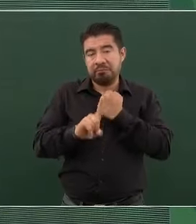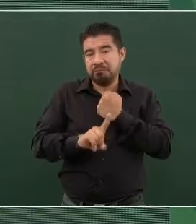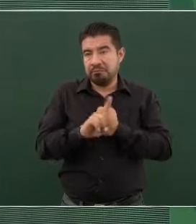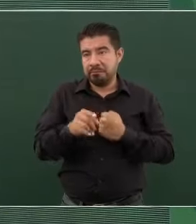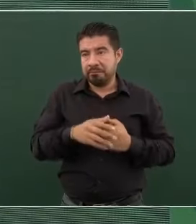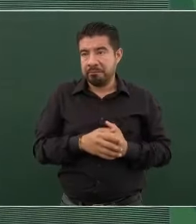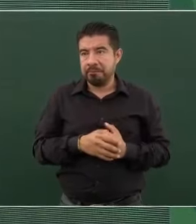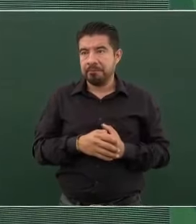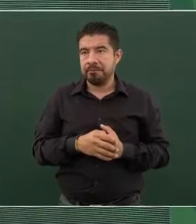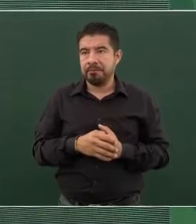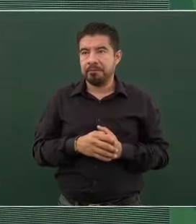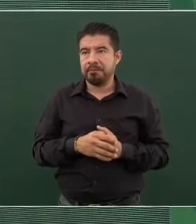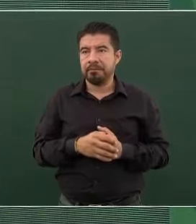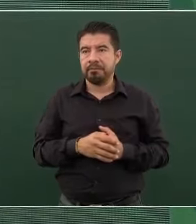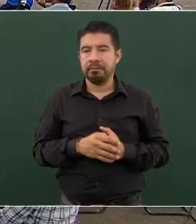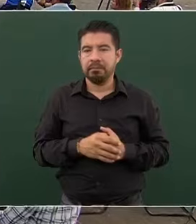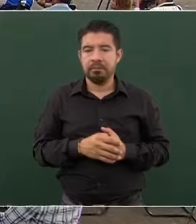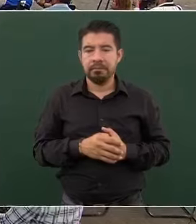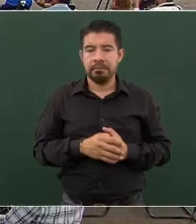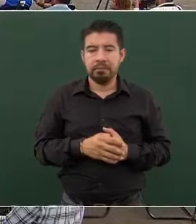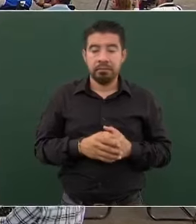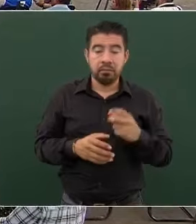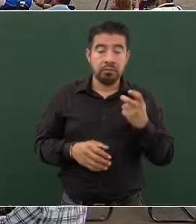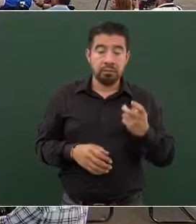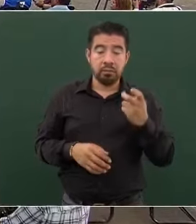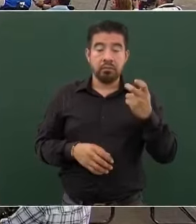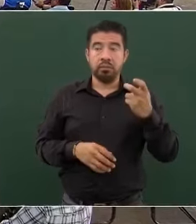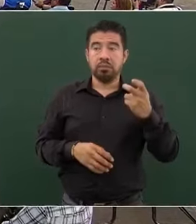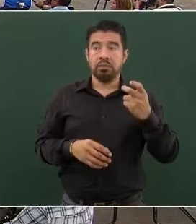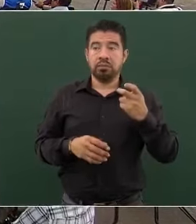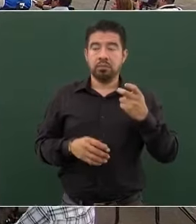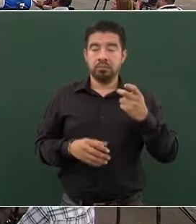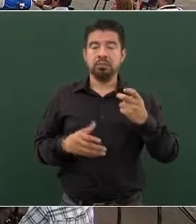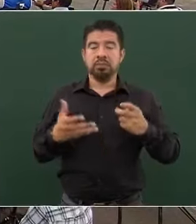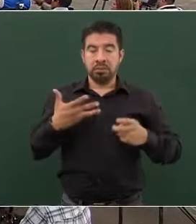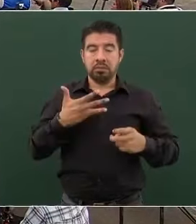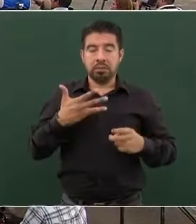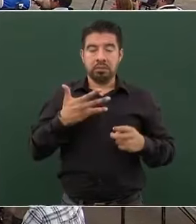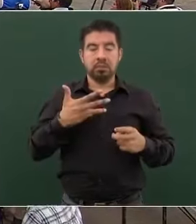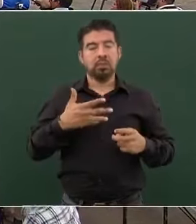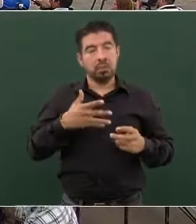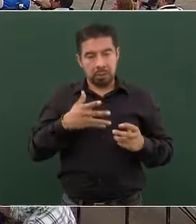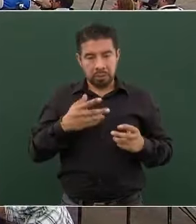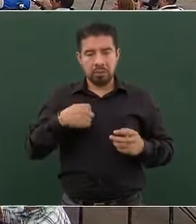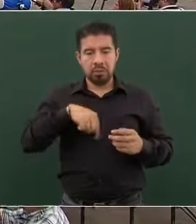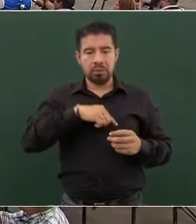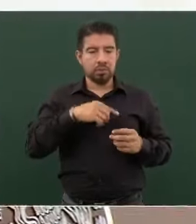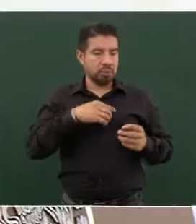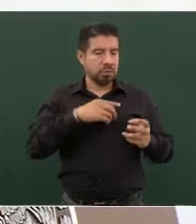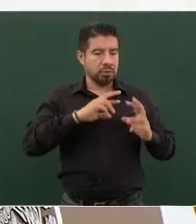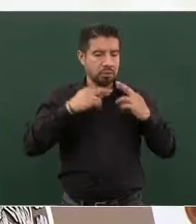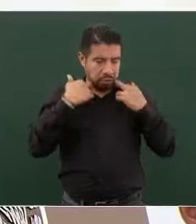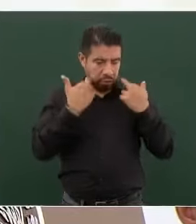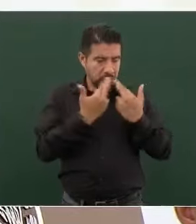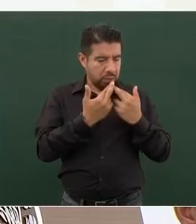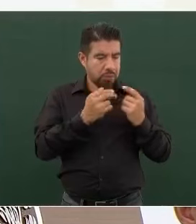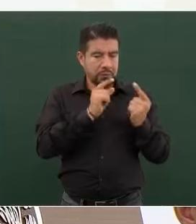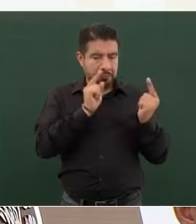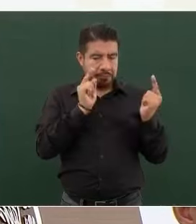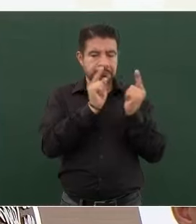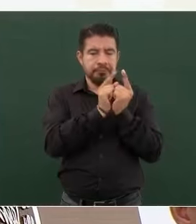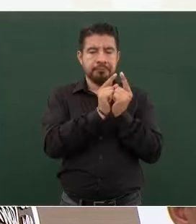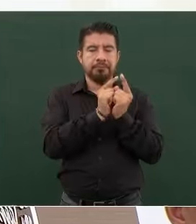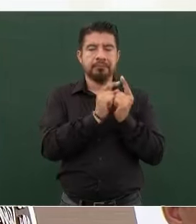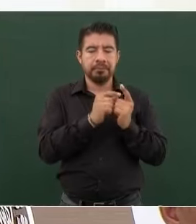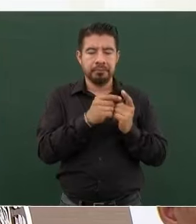Por eso va a estar muy bien el encuentro, muy bueno el encuentro hoy con el